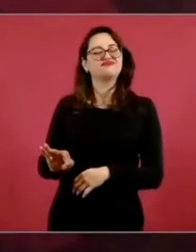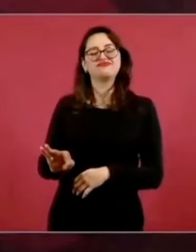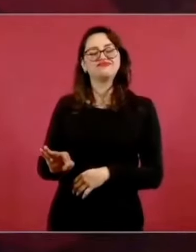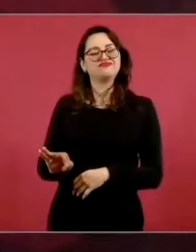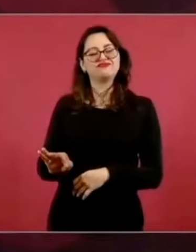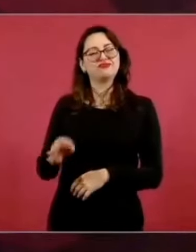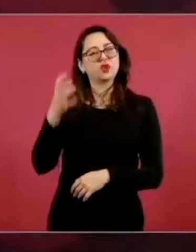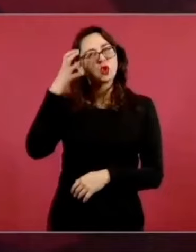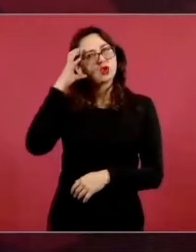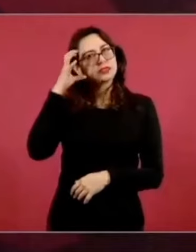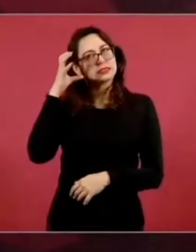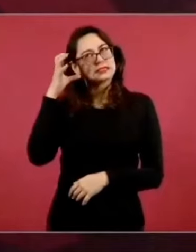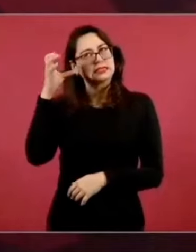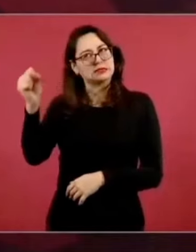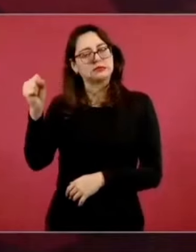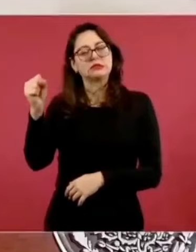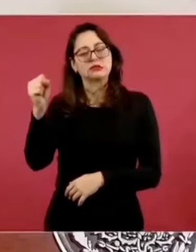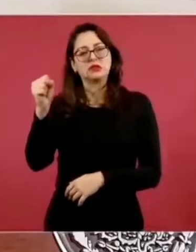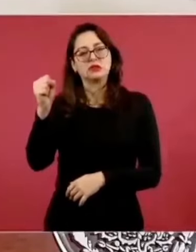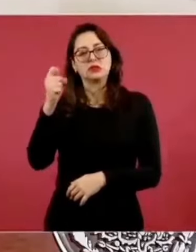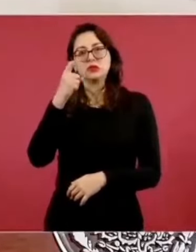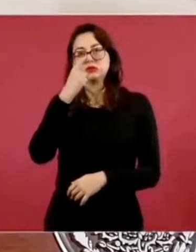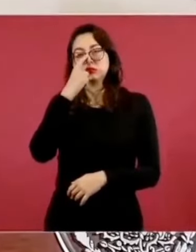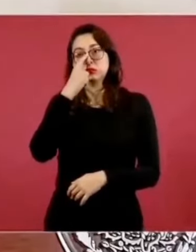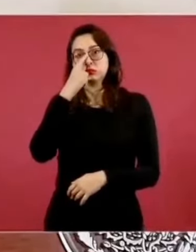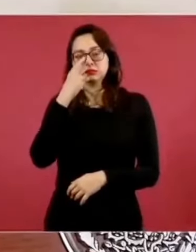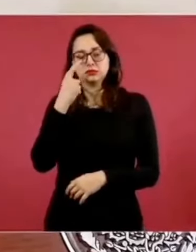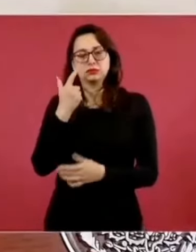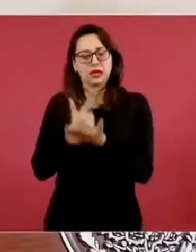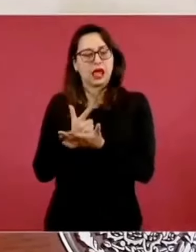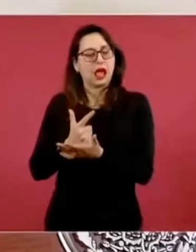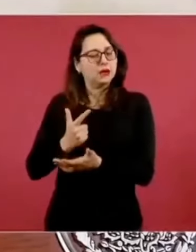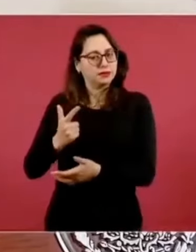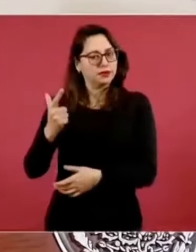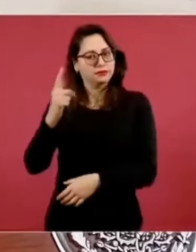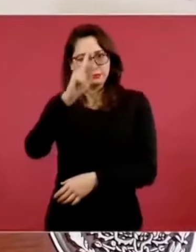de mayor rango.